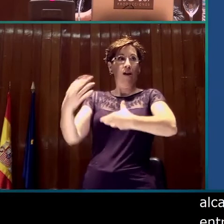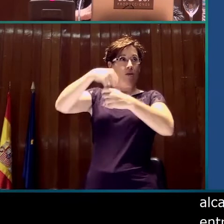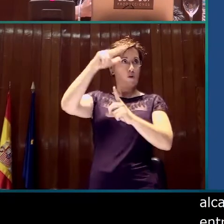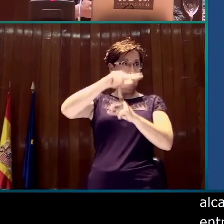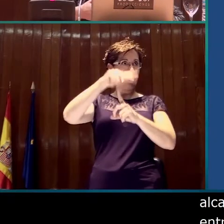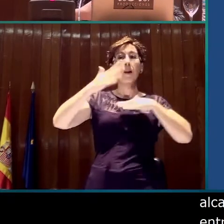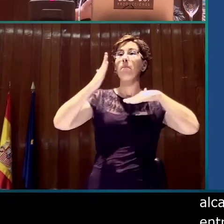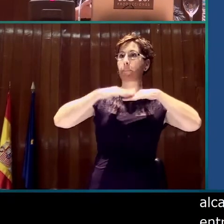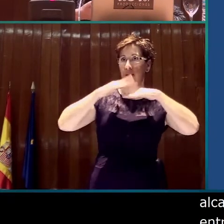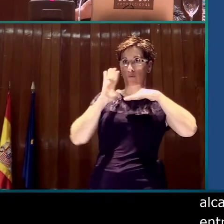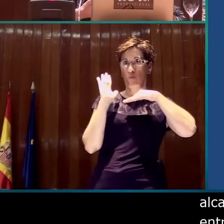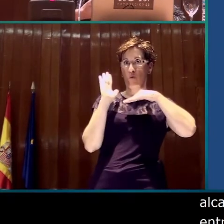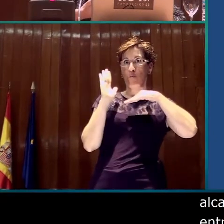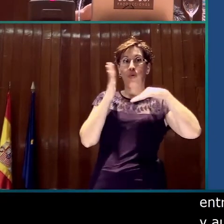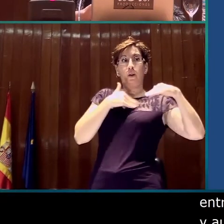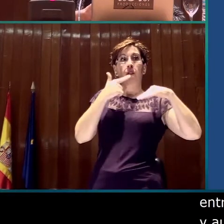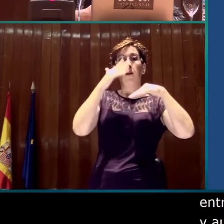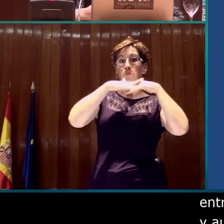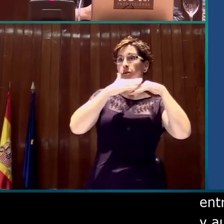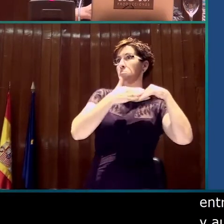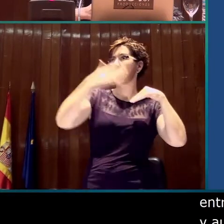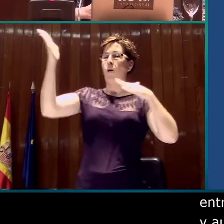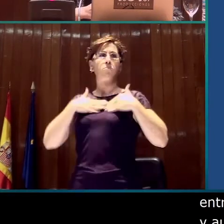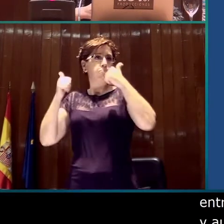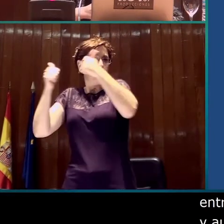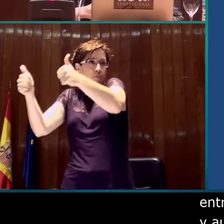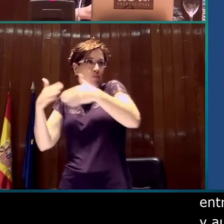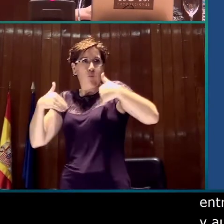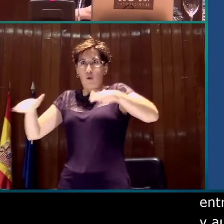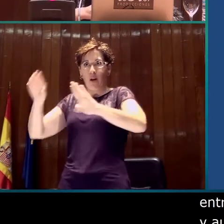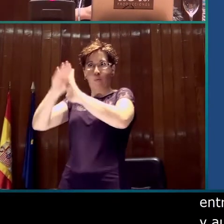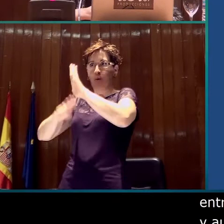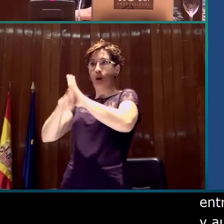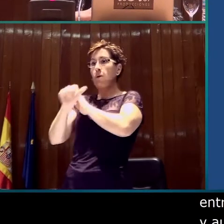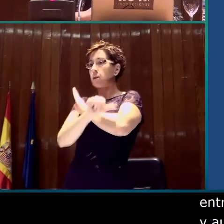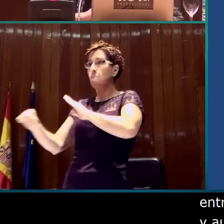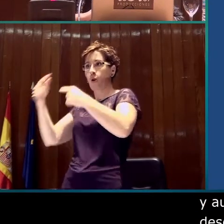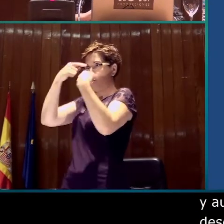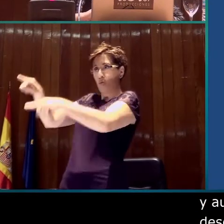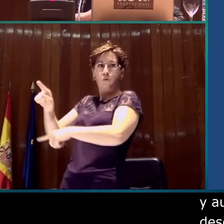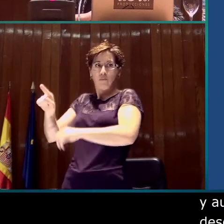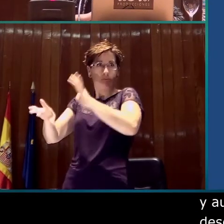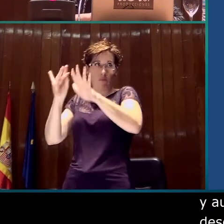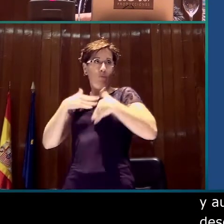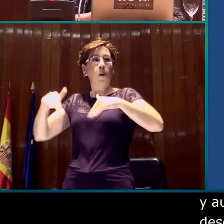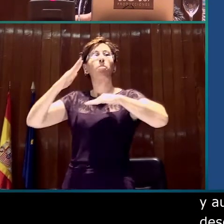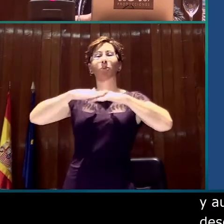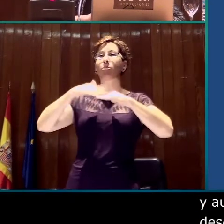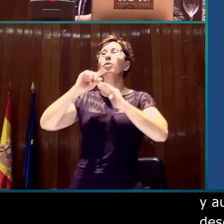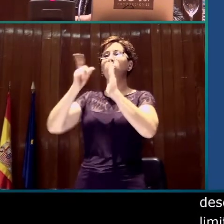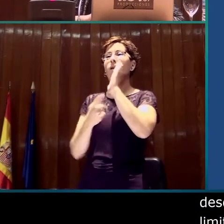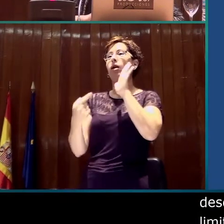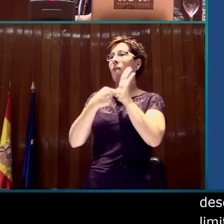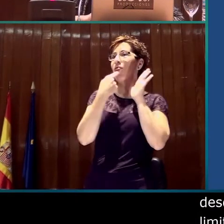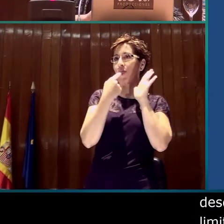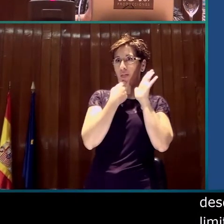cadenas puedan incorporar más signado en su programación a lo largo de la semana. Y, además, las disposiciones de la ley solamente